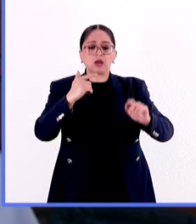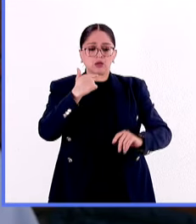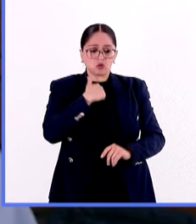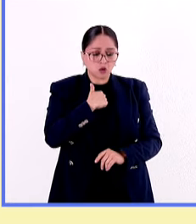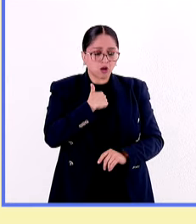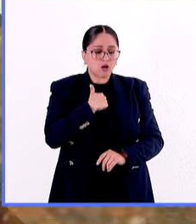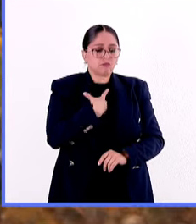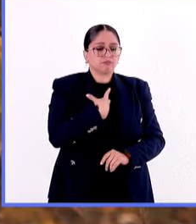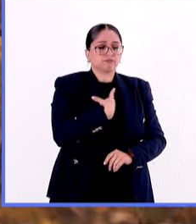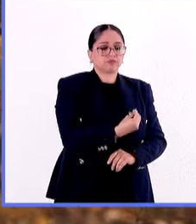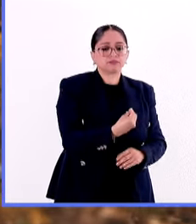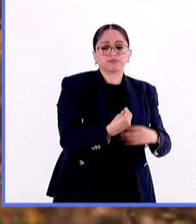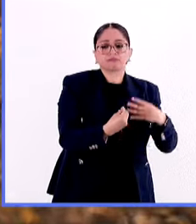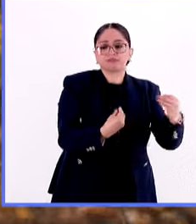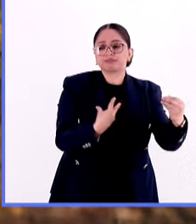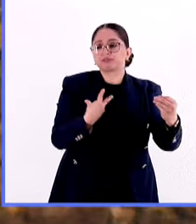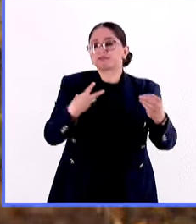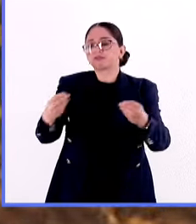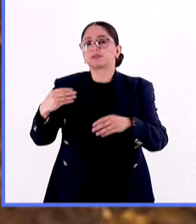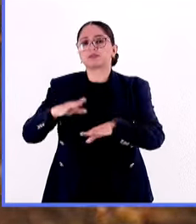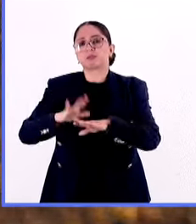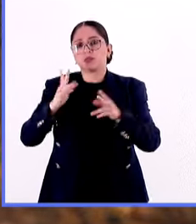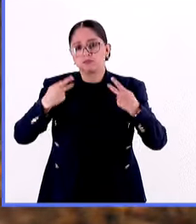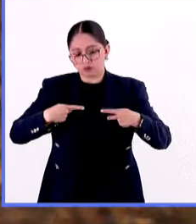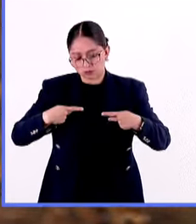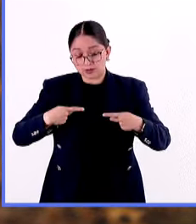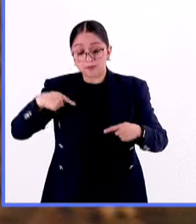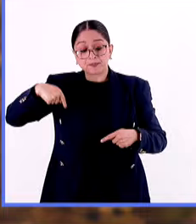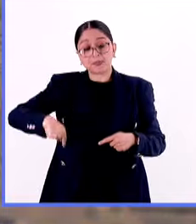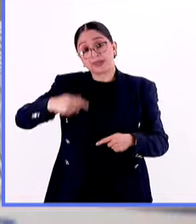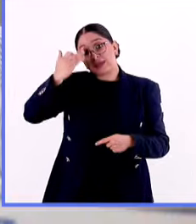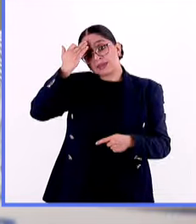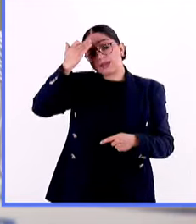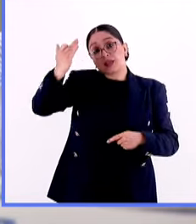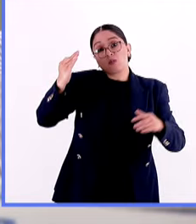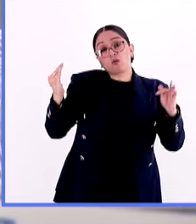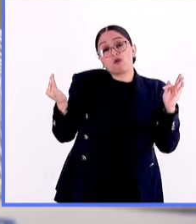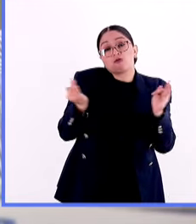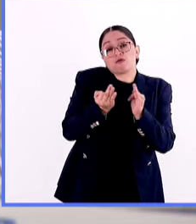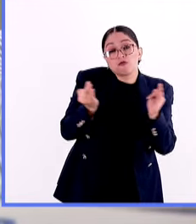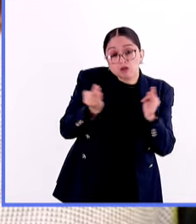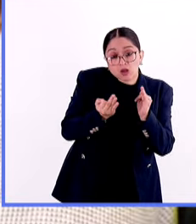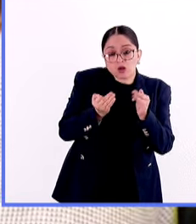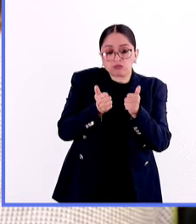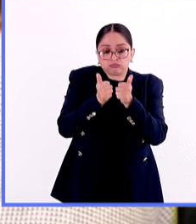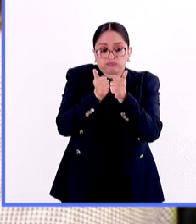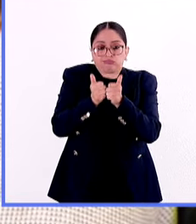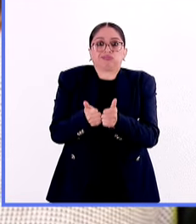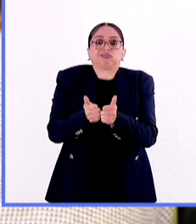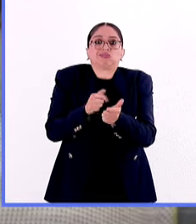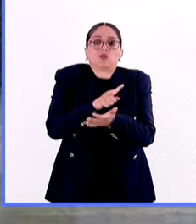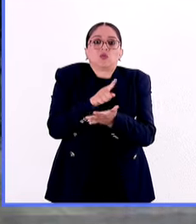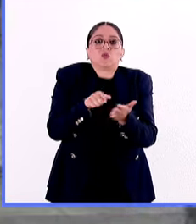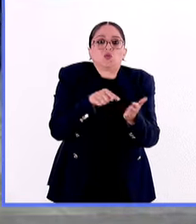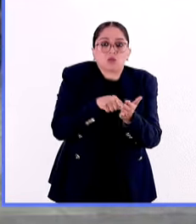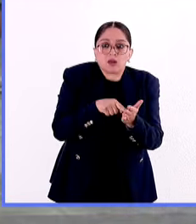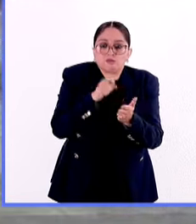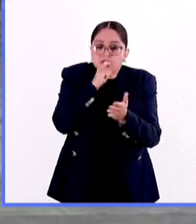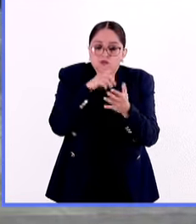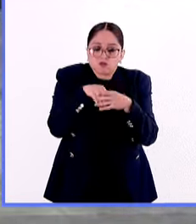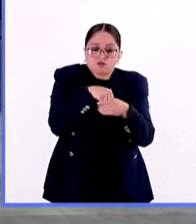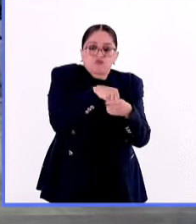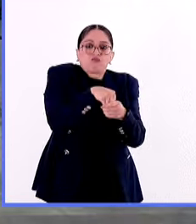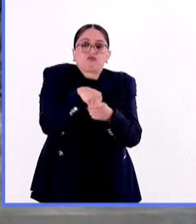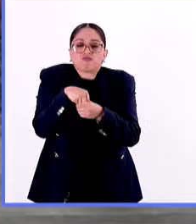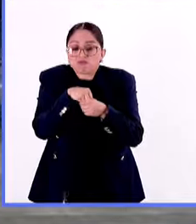más personas. En época de frío, cuando las personas pasan más tiempo en interiores y están más aglomeradas, la